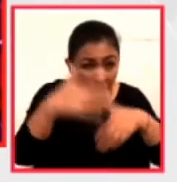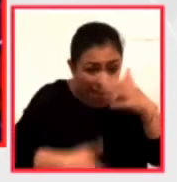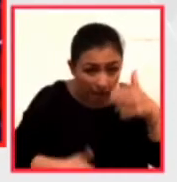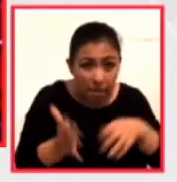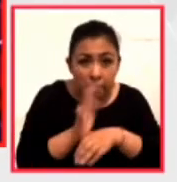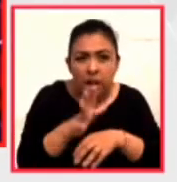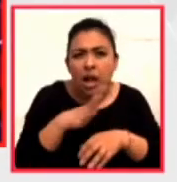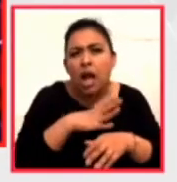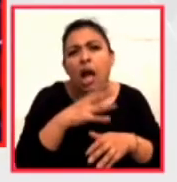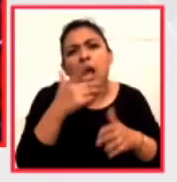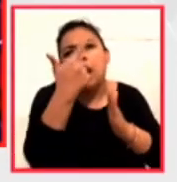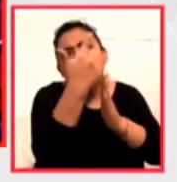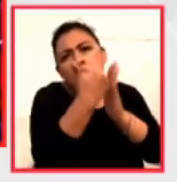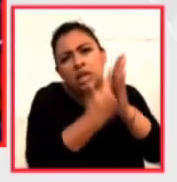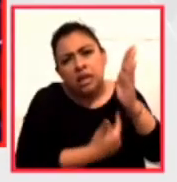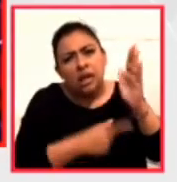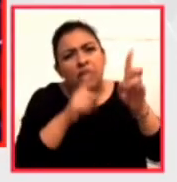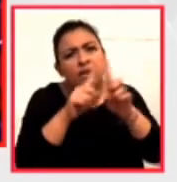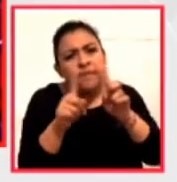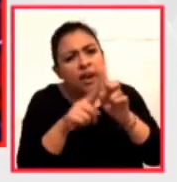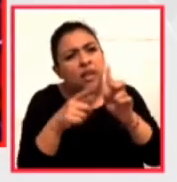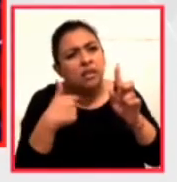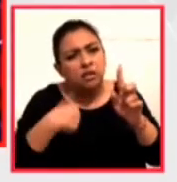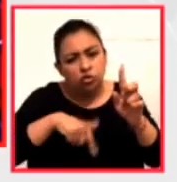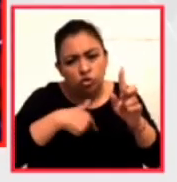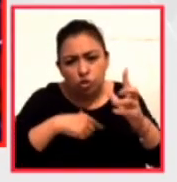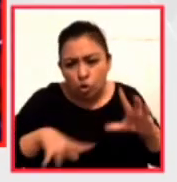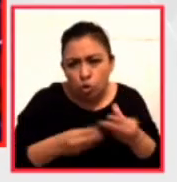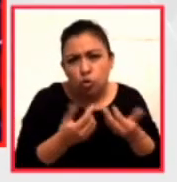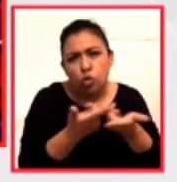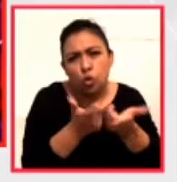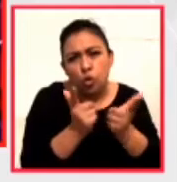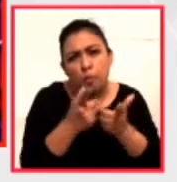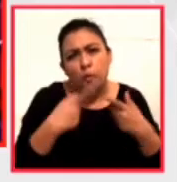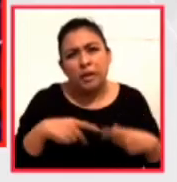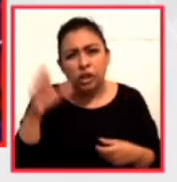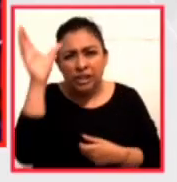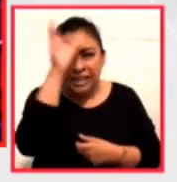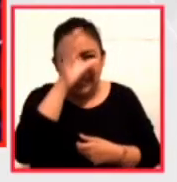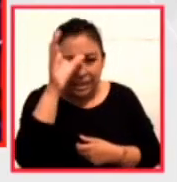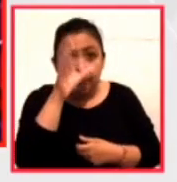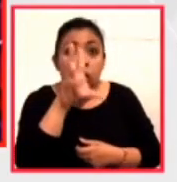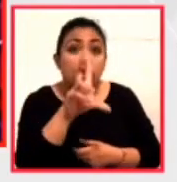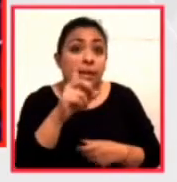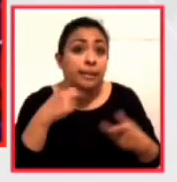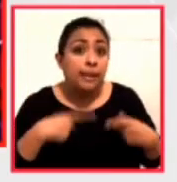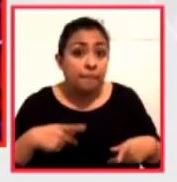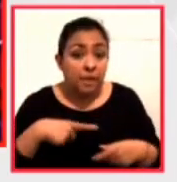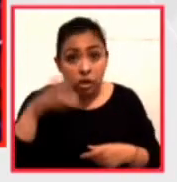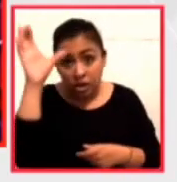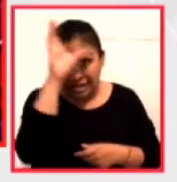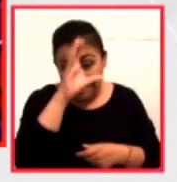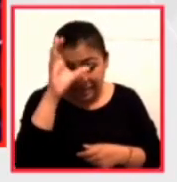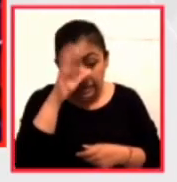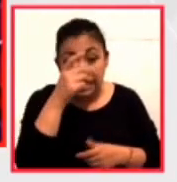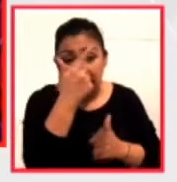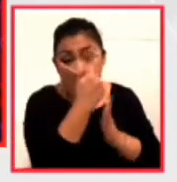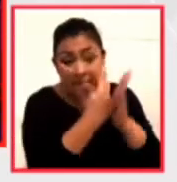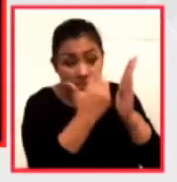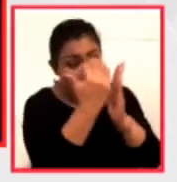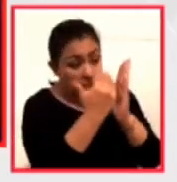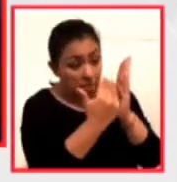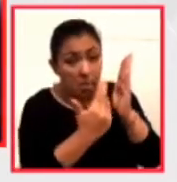a estar una lista de acciones que estamos haciendo con un grupo de científicos, de 30 científicos, y esas listas de acciones luego van a tener